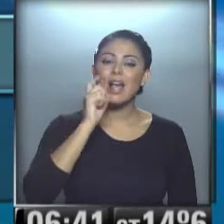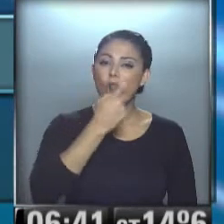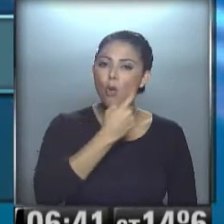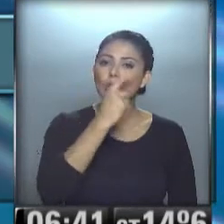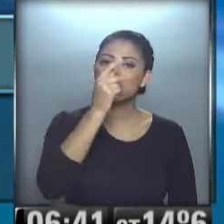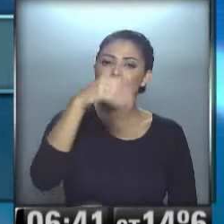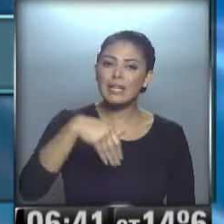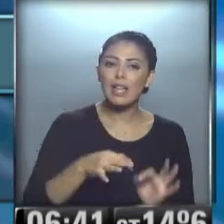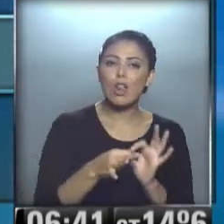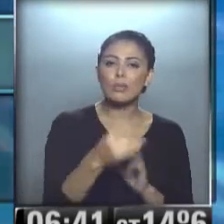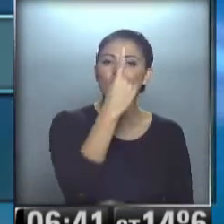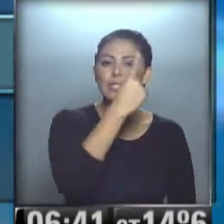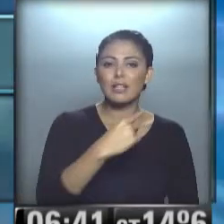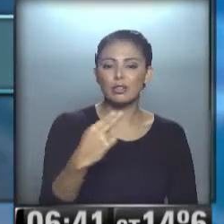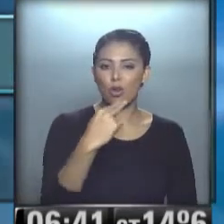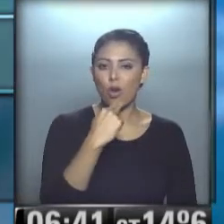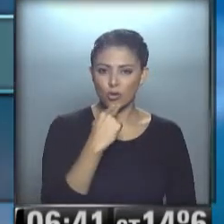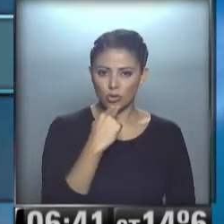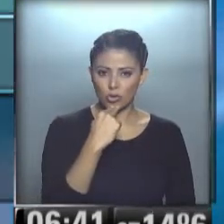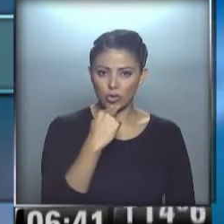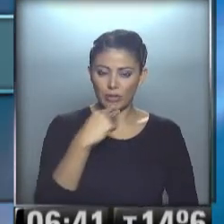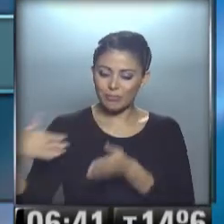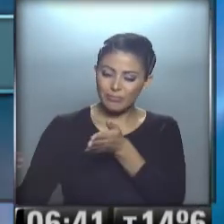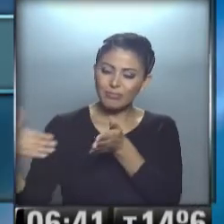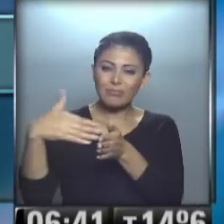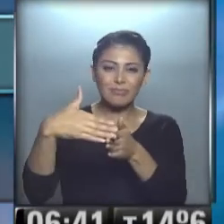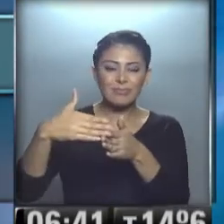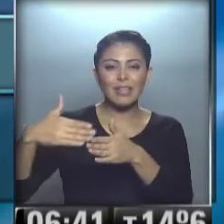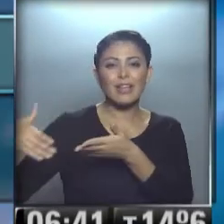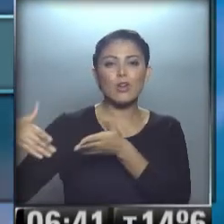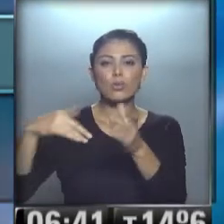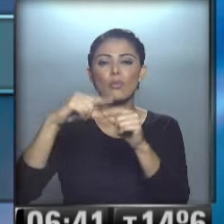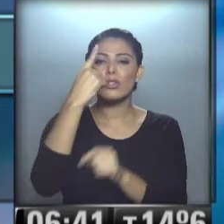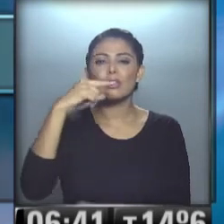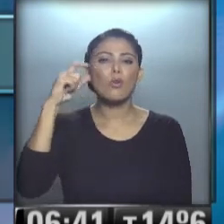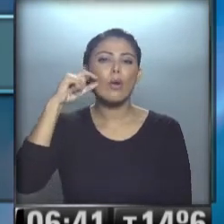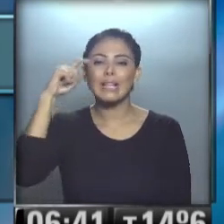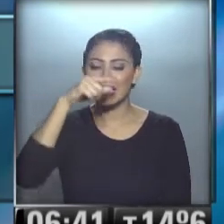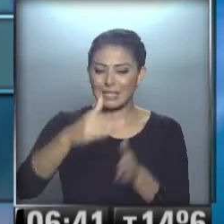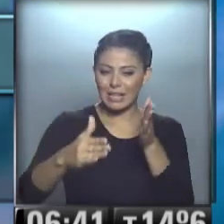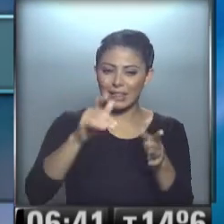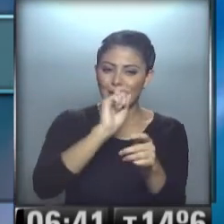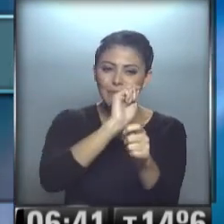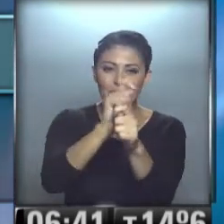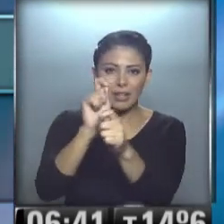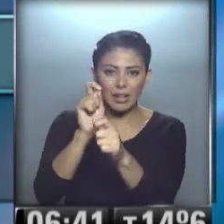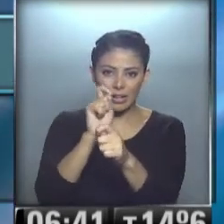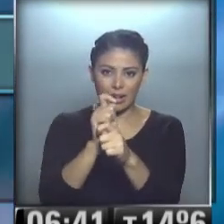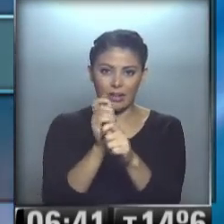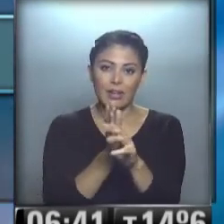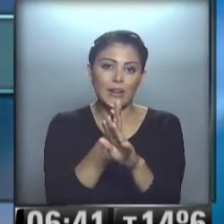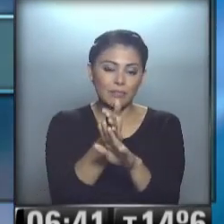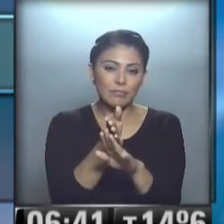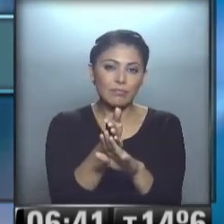...kilómetro 111... ...espalme con la ruta 147... ...también se realizan obras... ...en el ingreso...